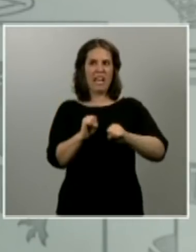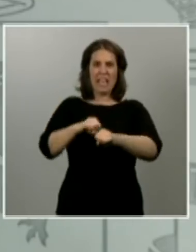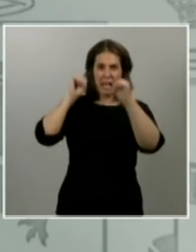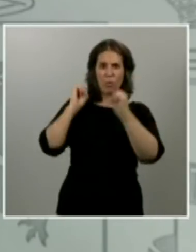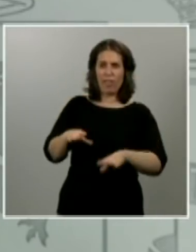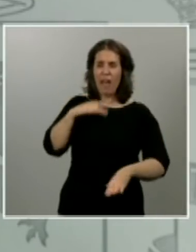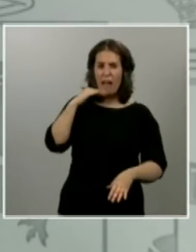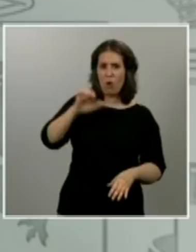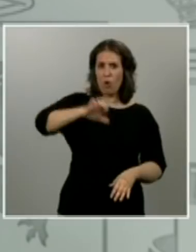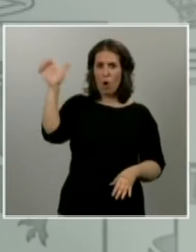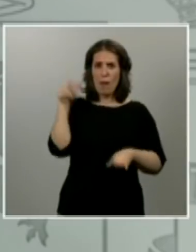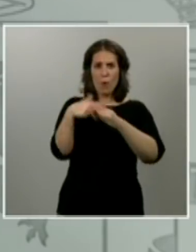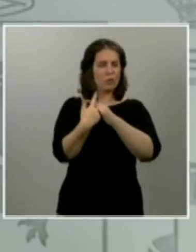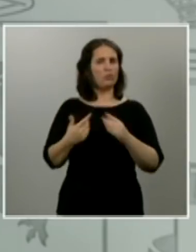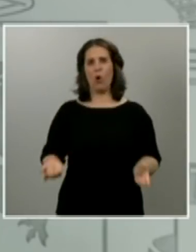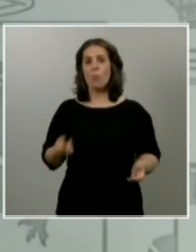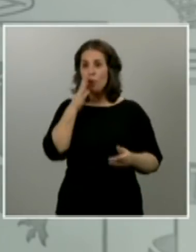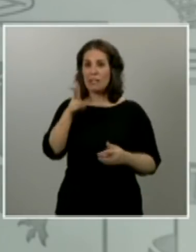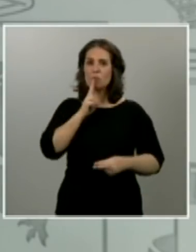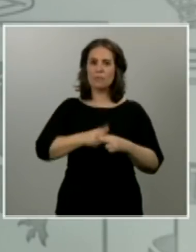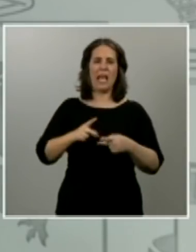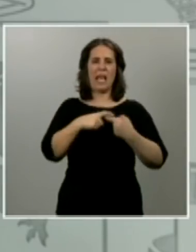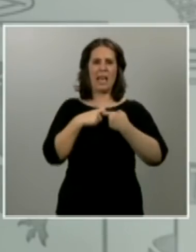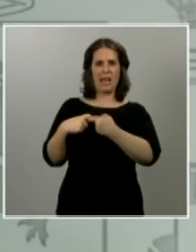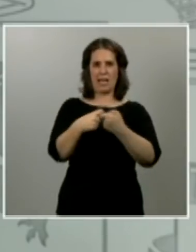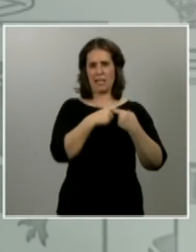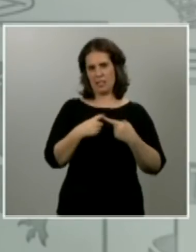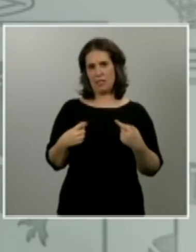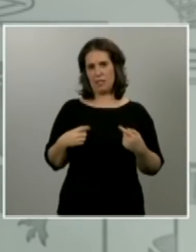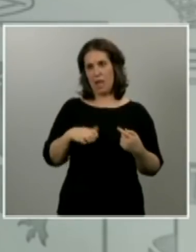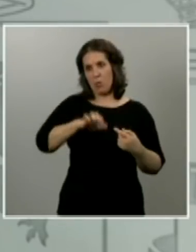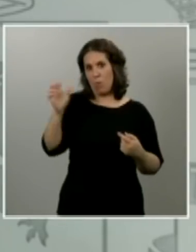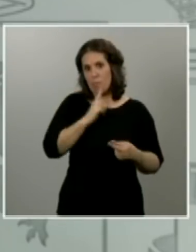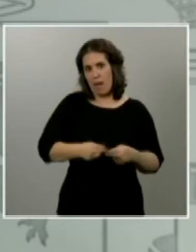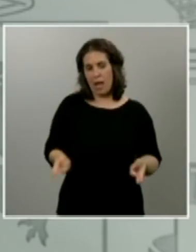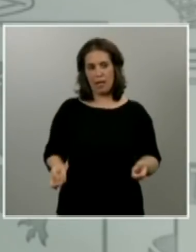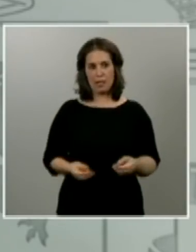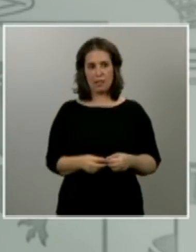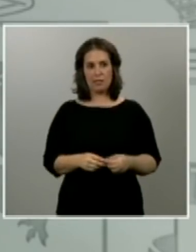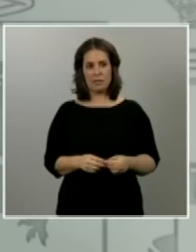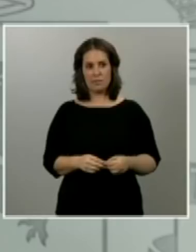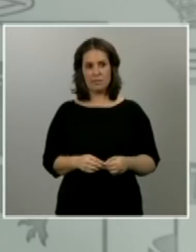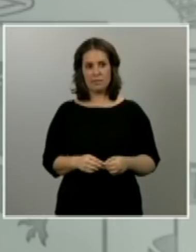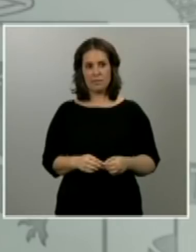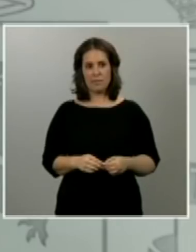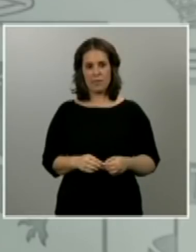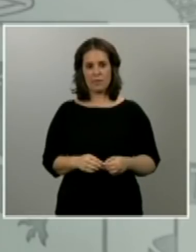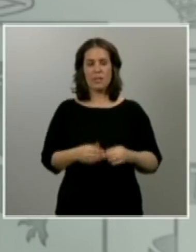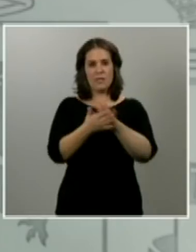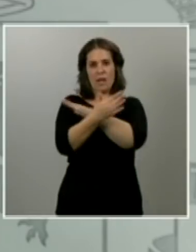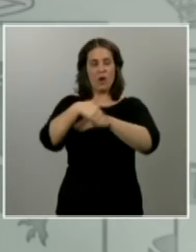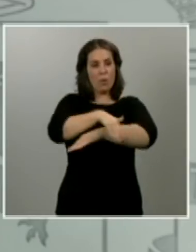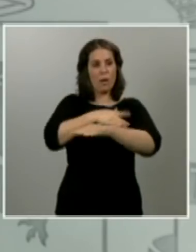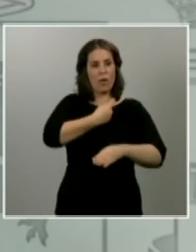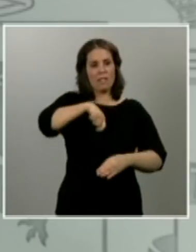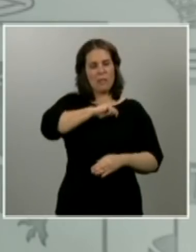eso es solidaridad eso es Europa y desde luego la determinación del gobierno de España en esto es total